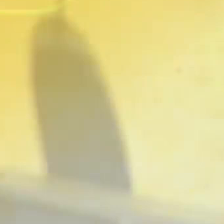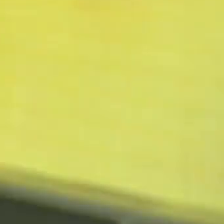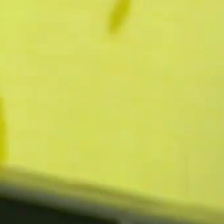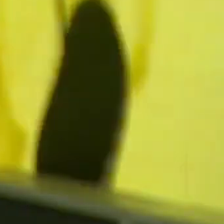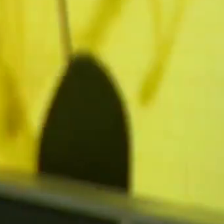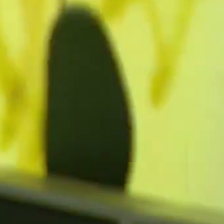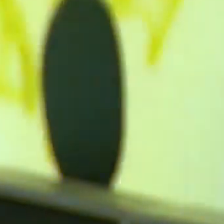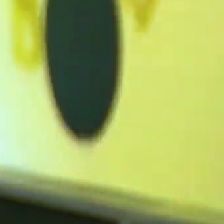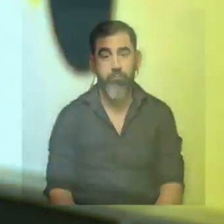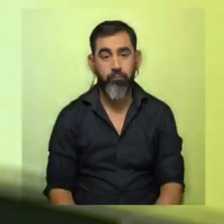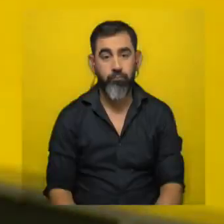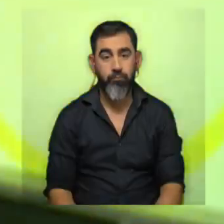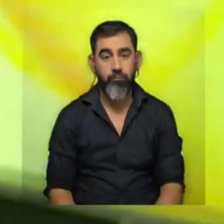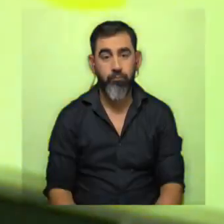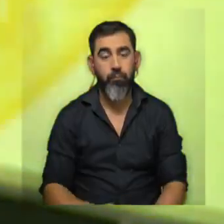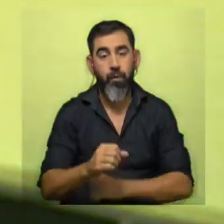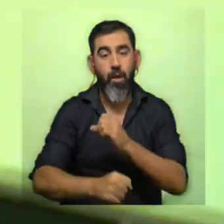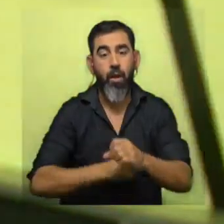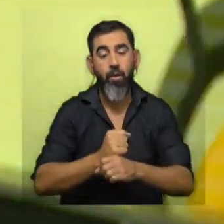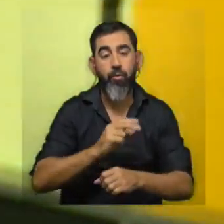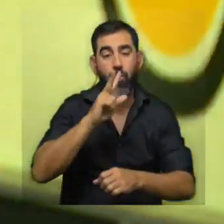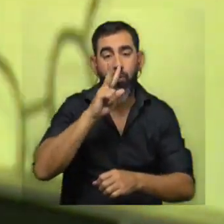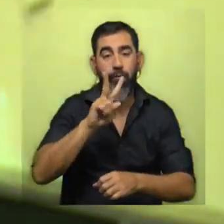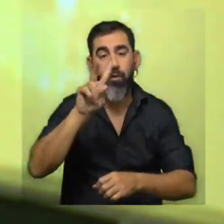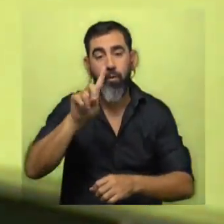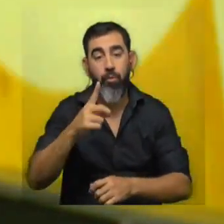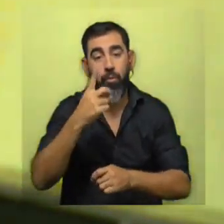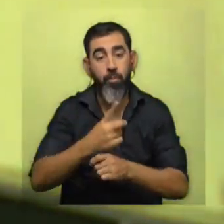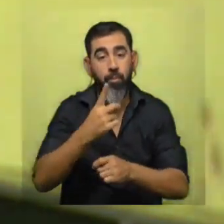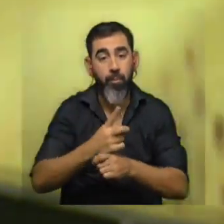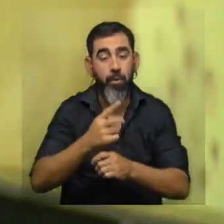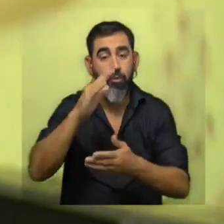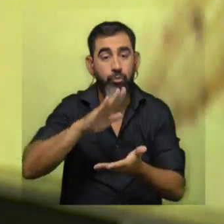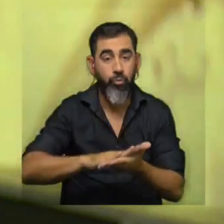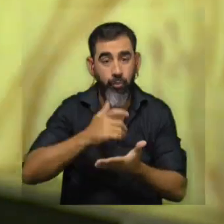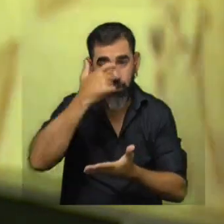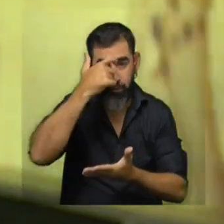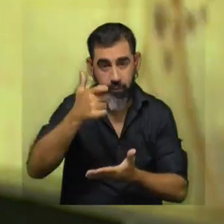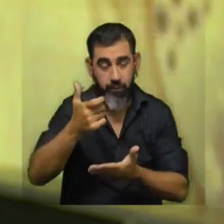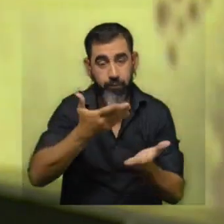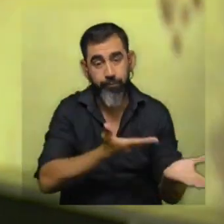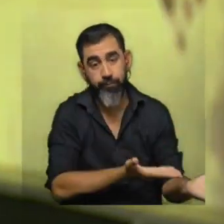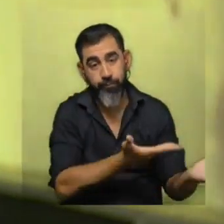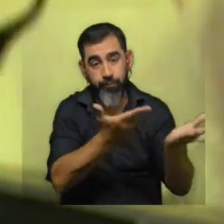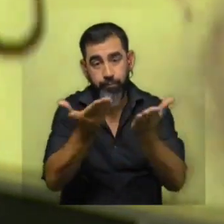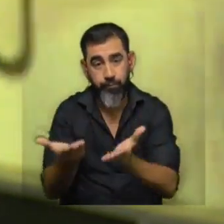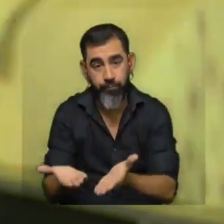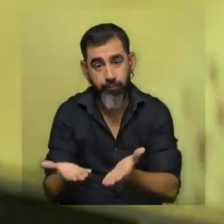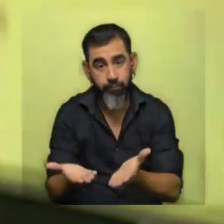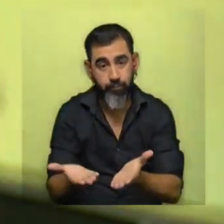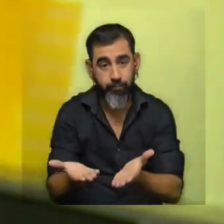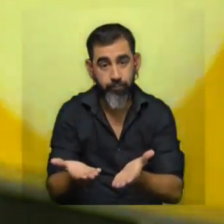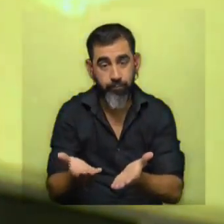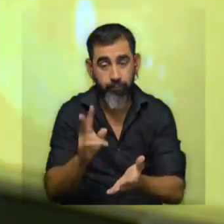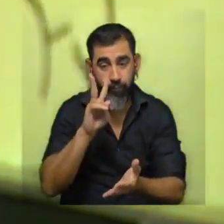en el año 2021 durante el primer ciclo de Sobreciencia invitamos a quienes ven